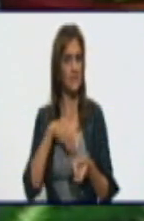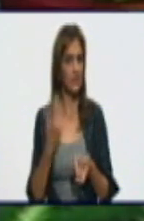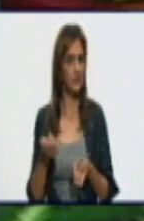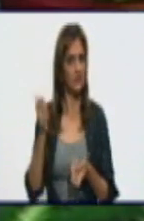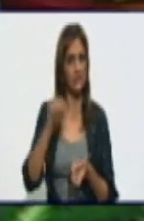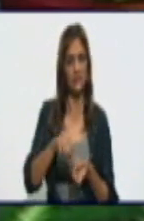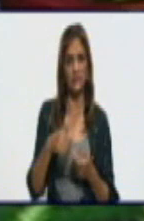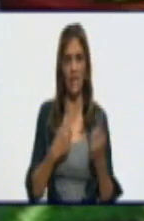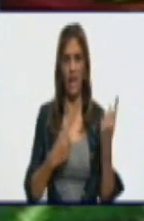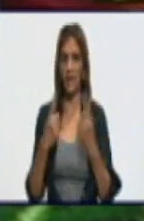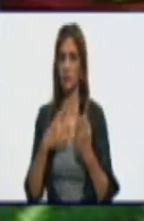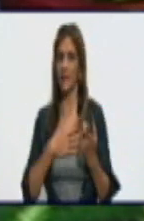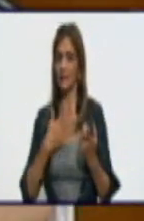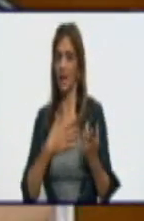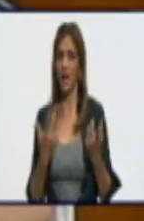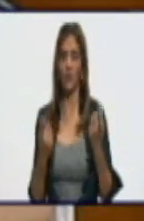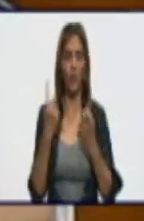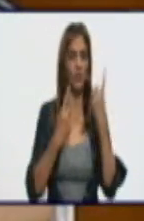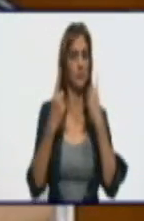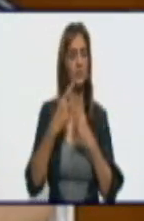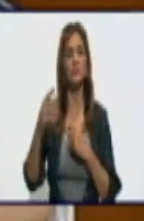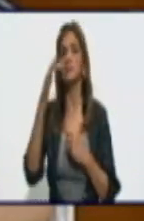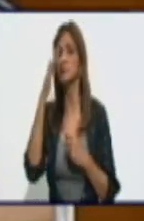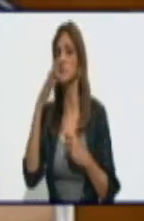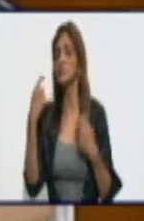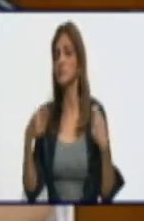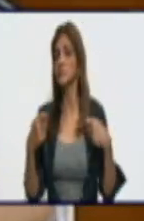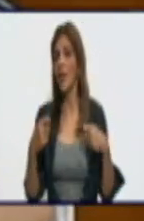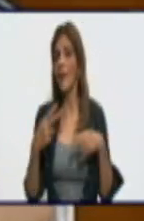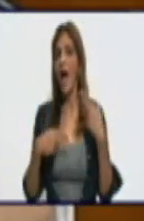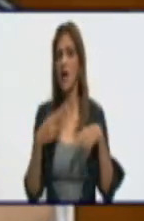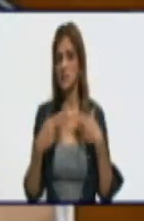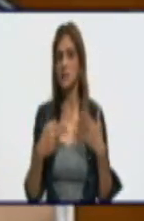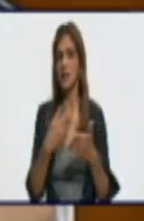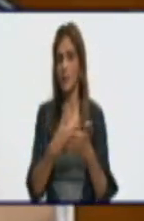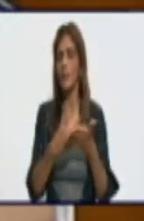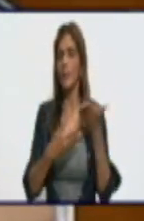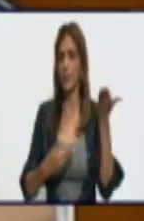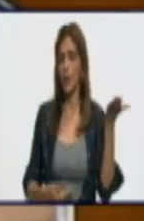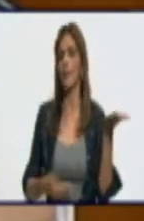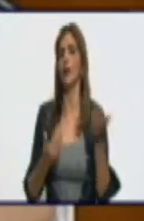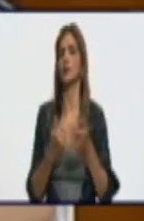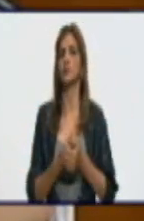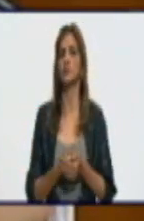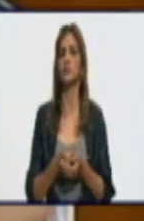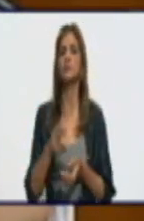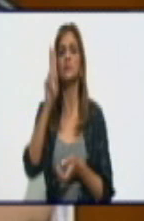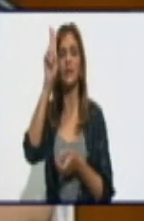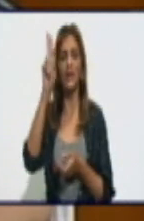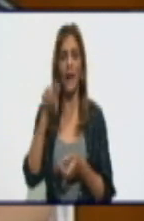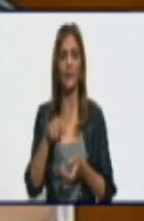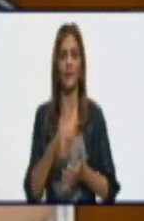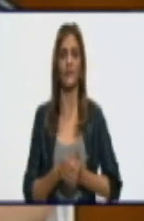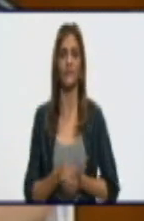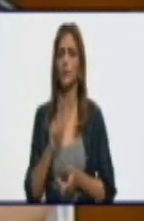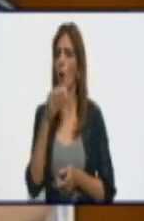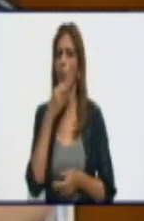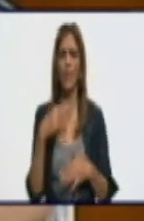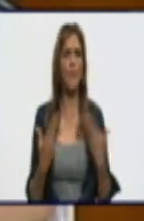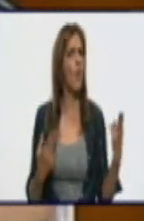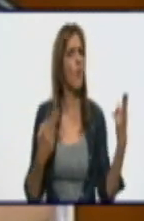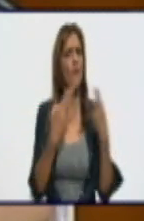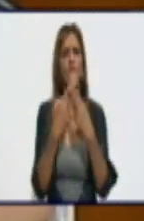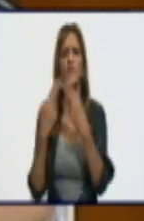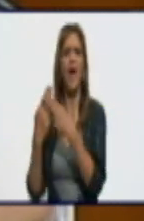tiene que ir al área de salud y hacerse el test de antígeno. Así mismo, tiene que ir al área de salud y hacerse el test. En estos momentos no podemos confiarnos en las